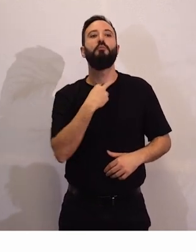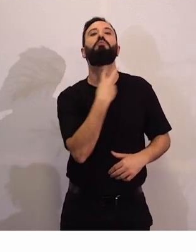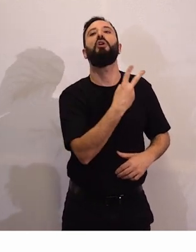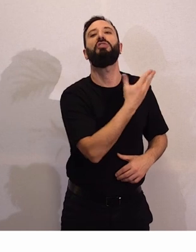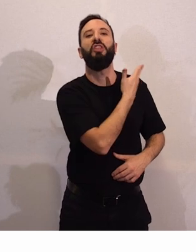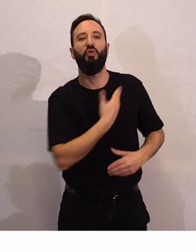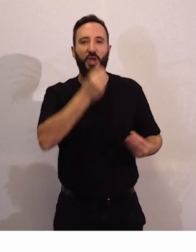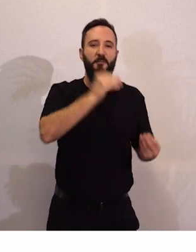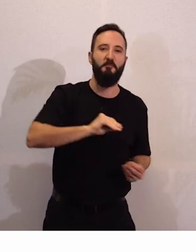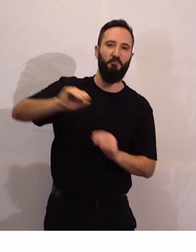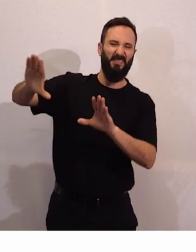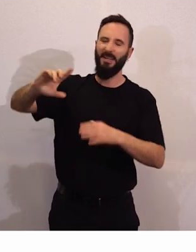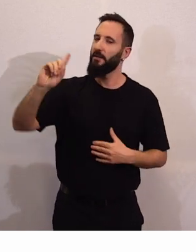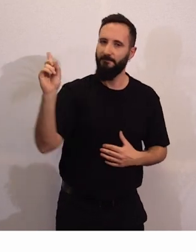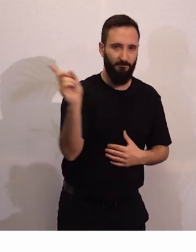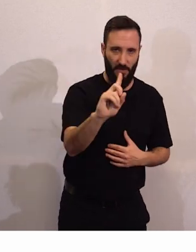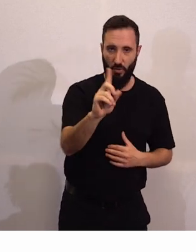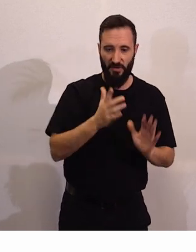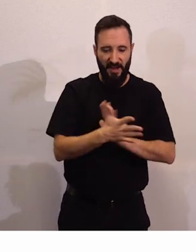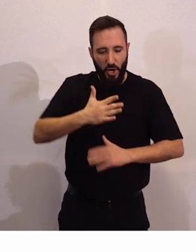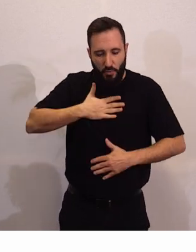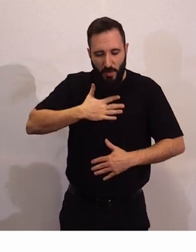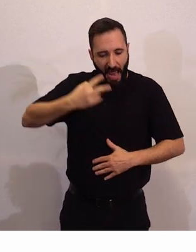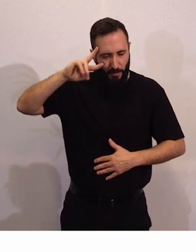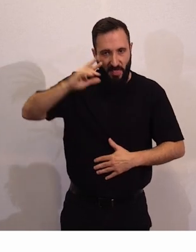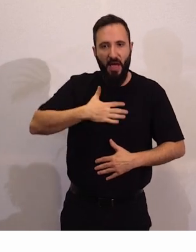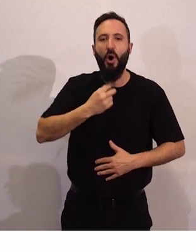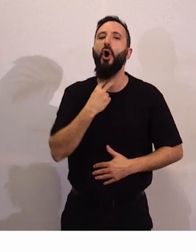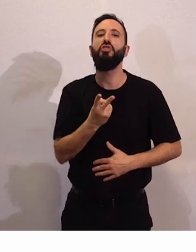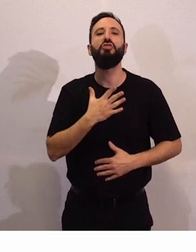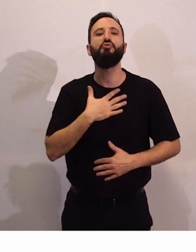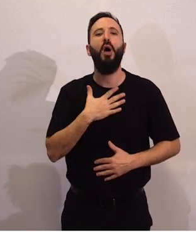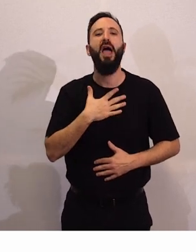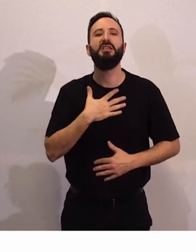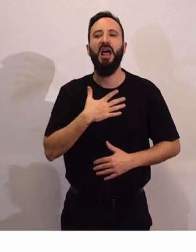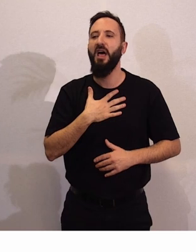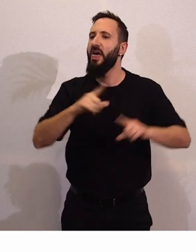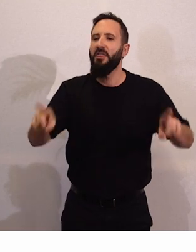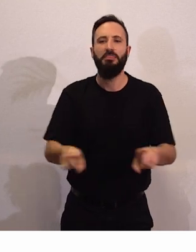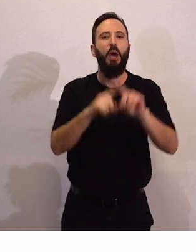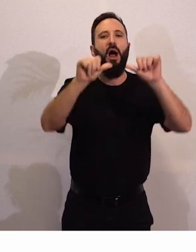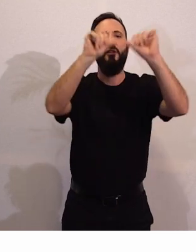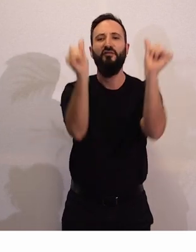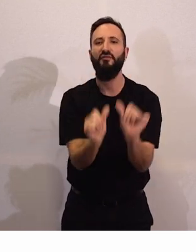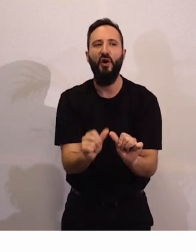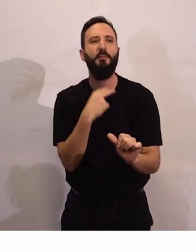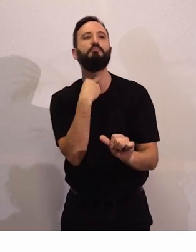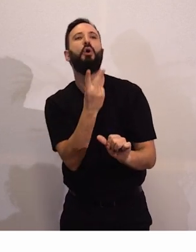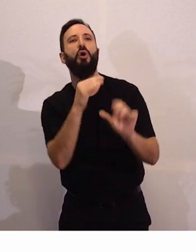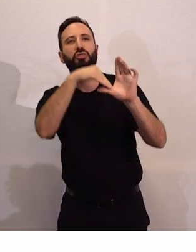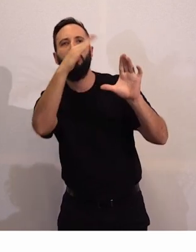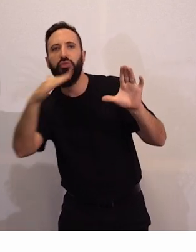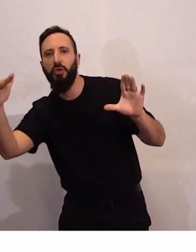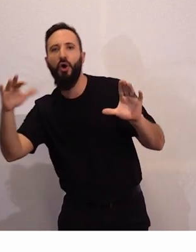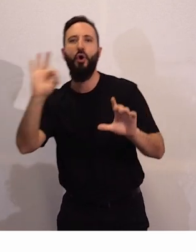nuestra voz es nuestra aunque suene de manera diferente aunque suene de